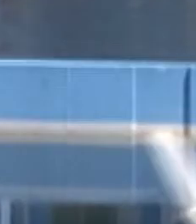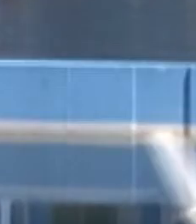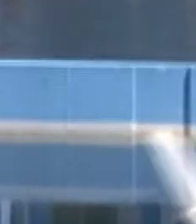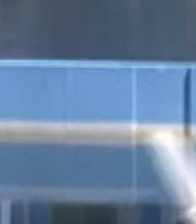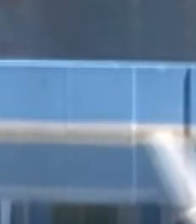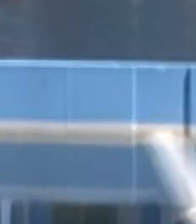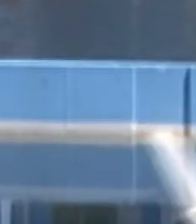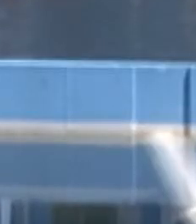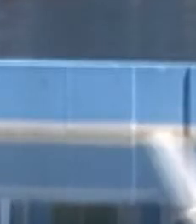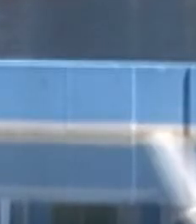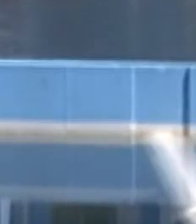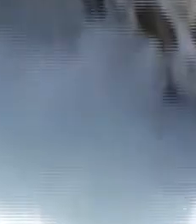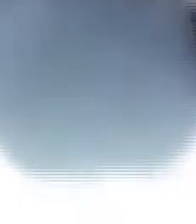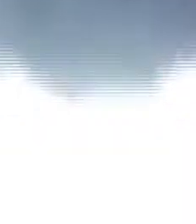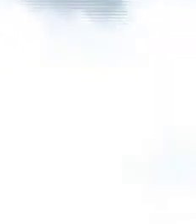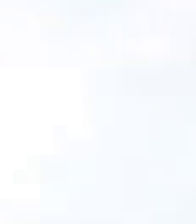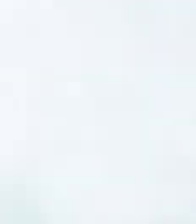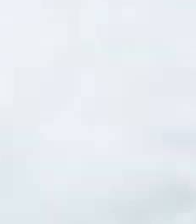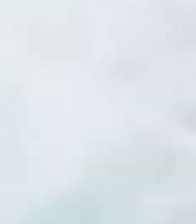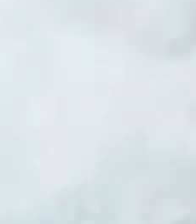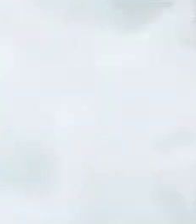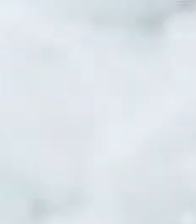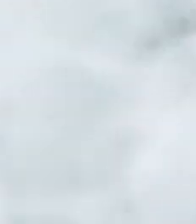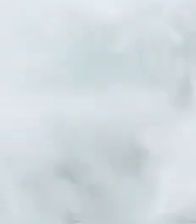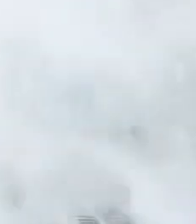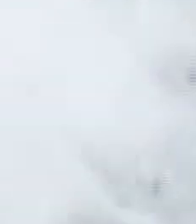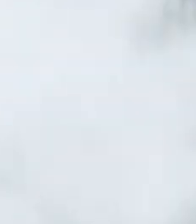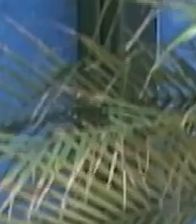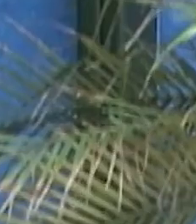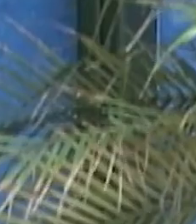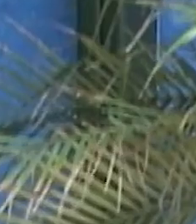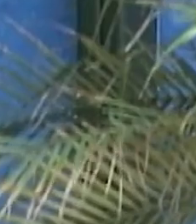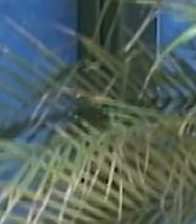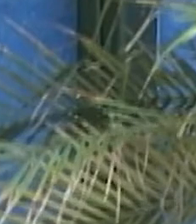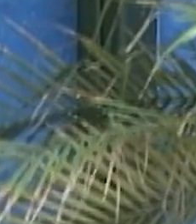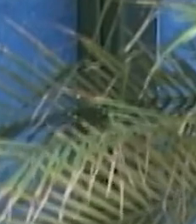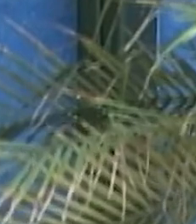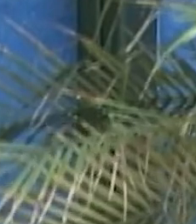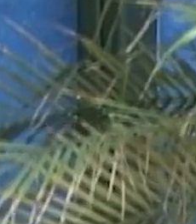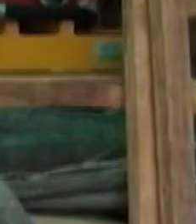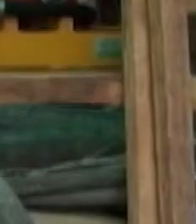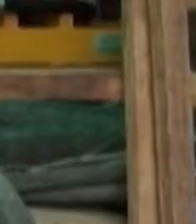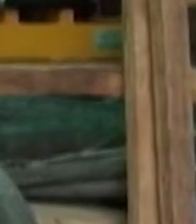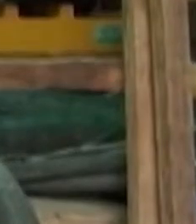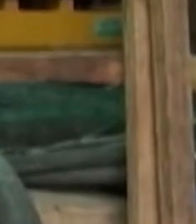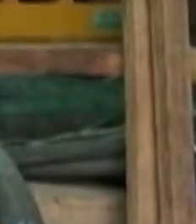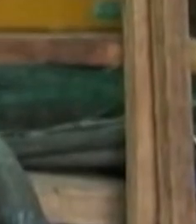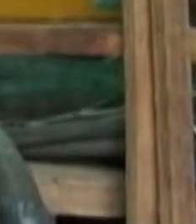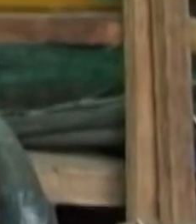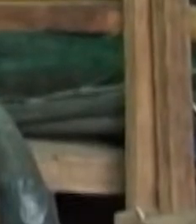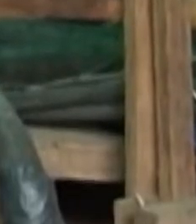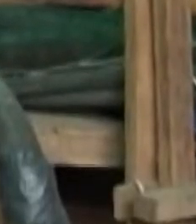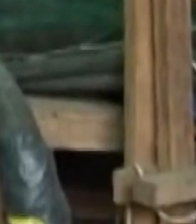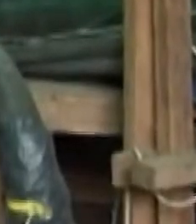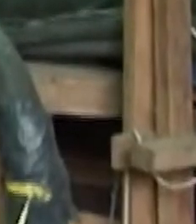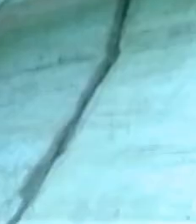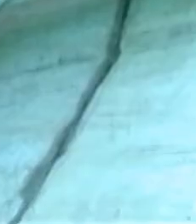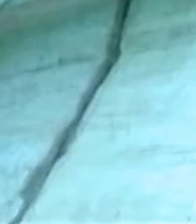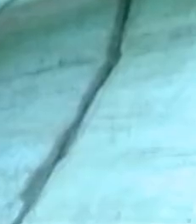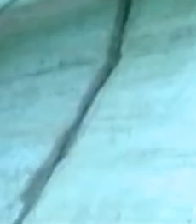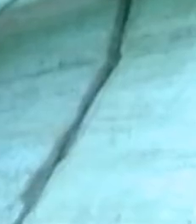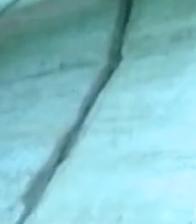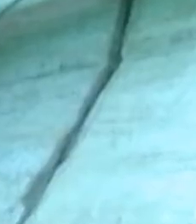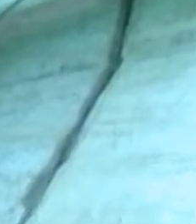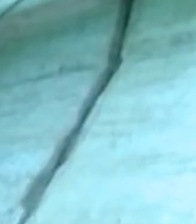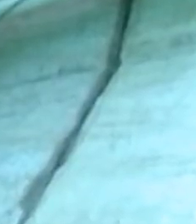tenían redes de alcantarillado sanitario en su casco central y planta de tratamiento de aguas residuales que le maneje dos servicios